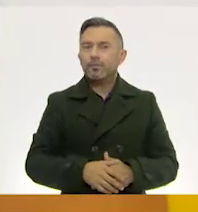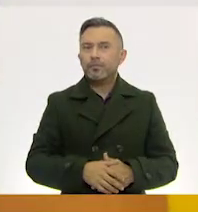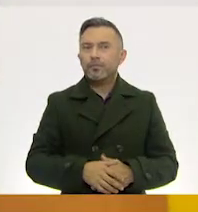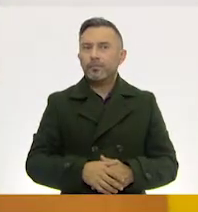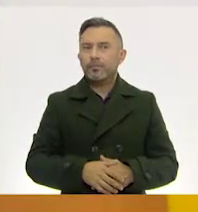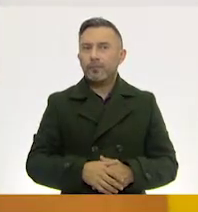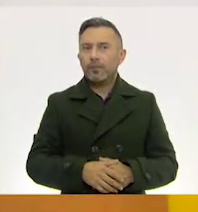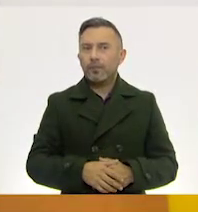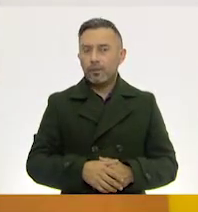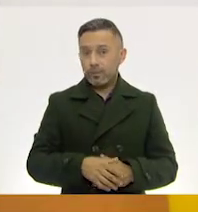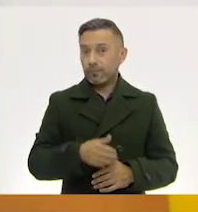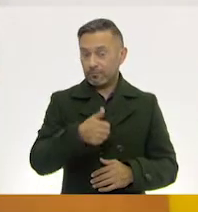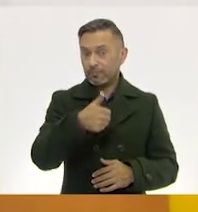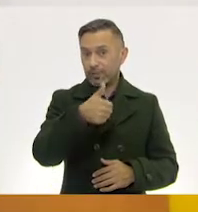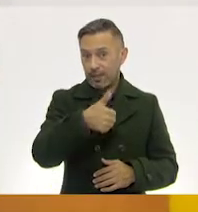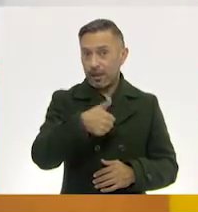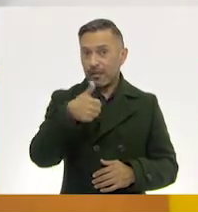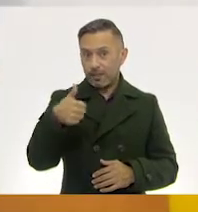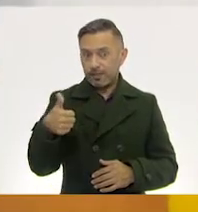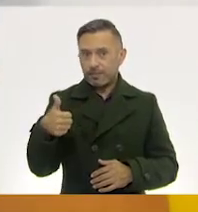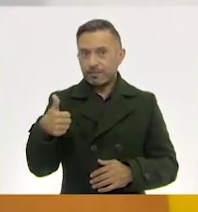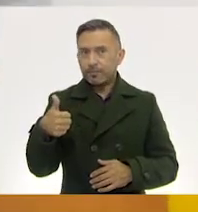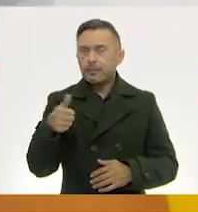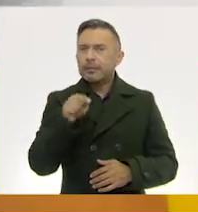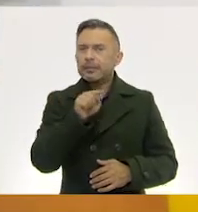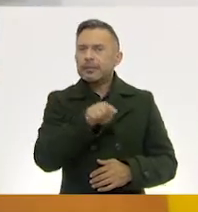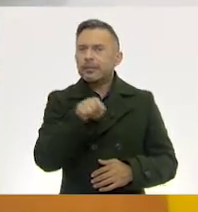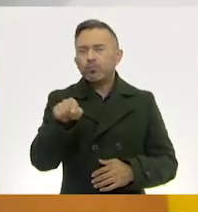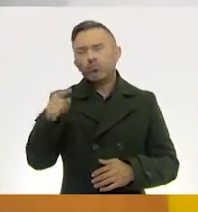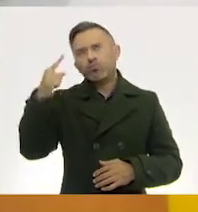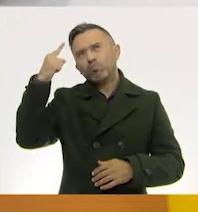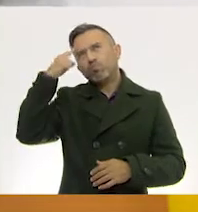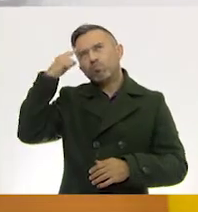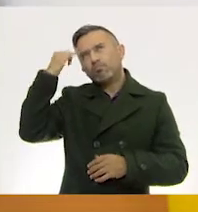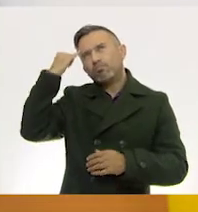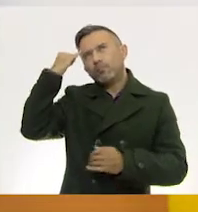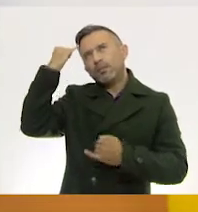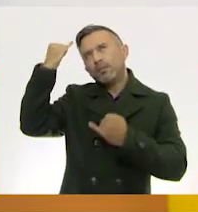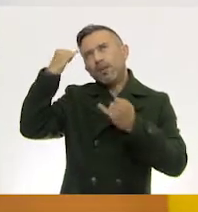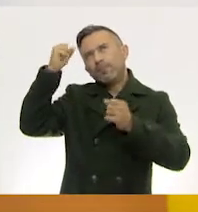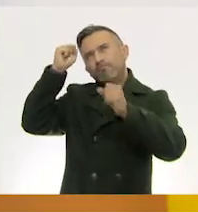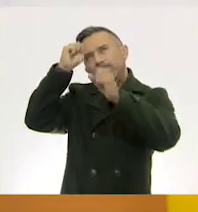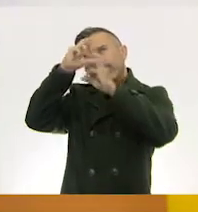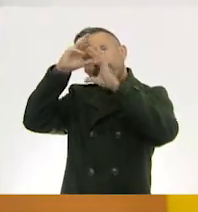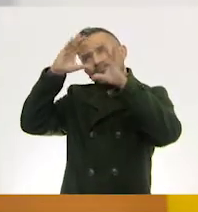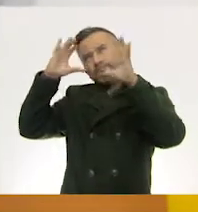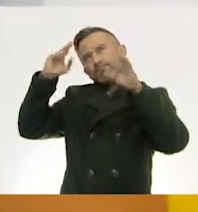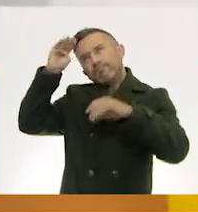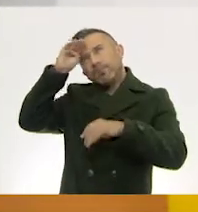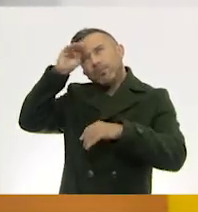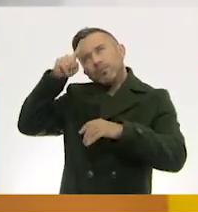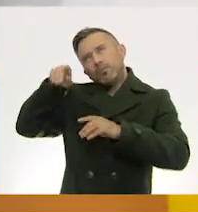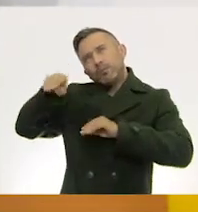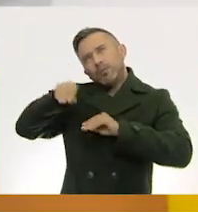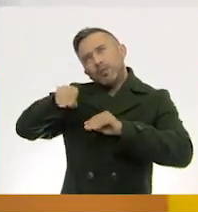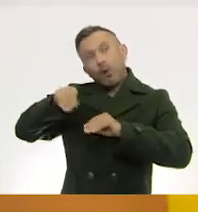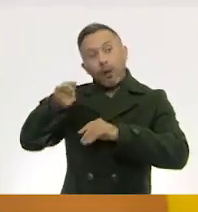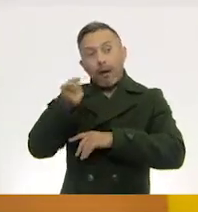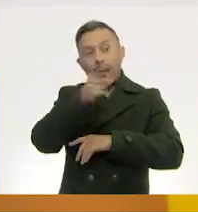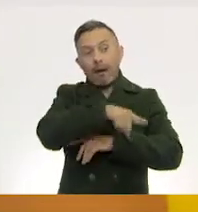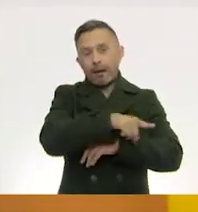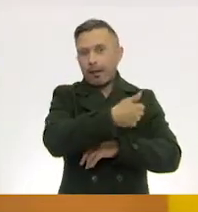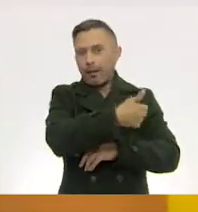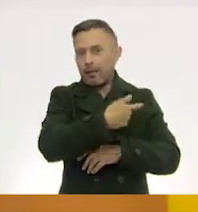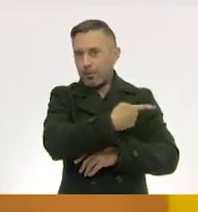uno Puede pensar De diferente manera Un movimiento Que aquí Él le dice A la